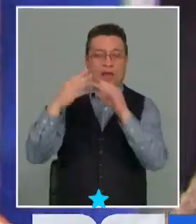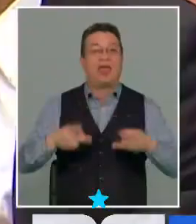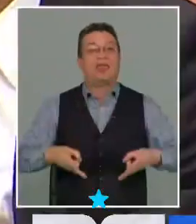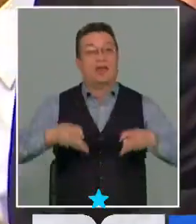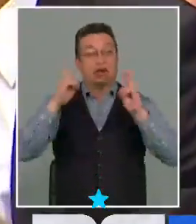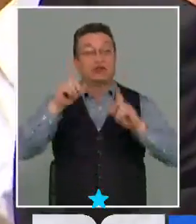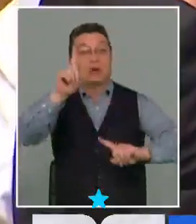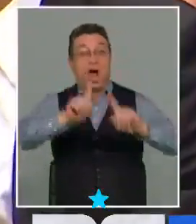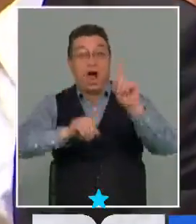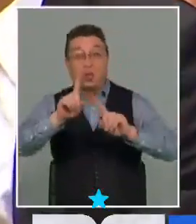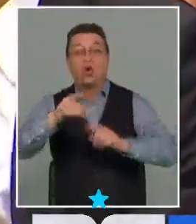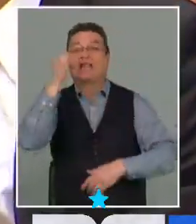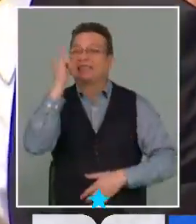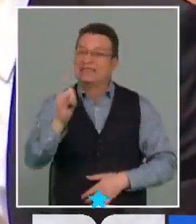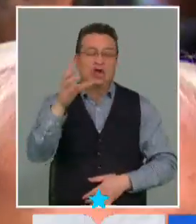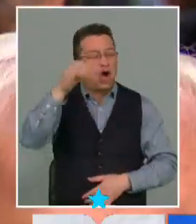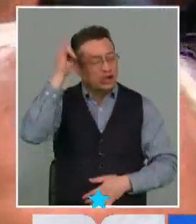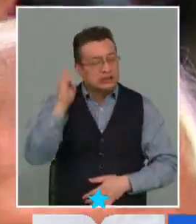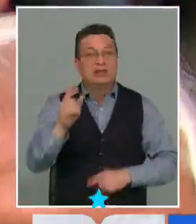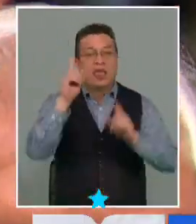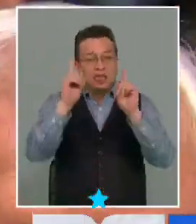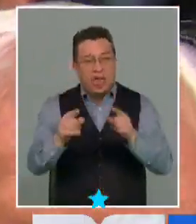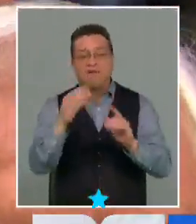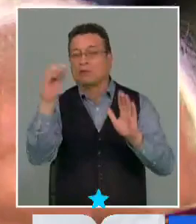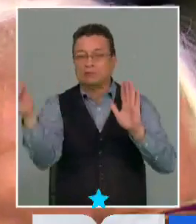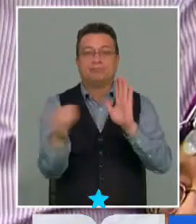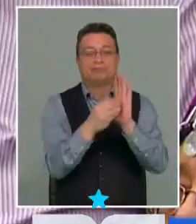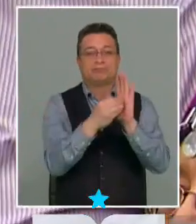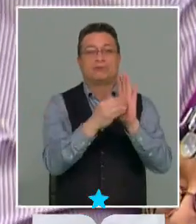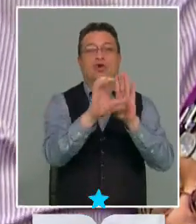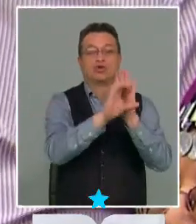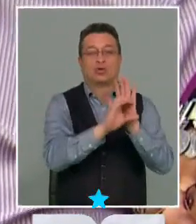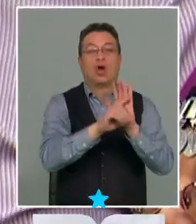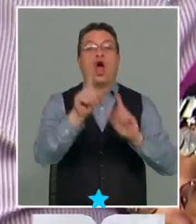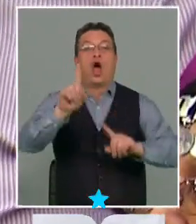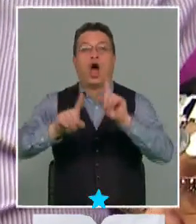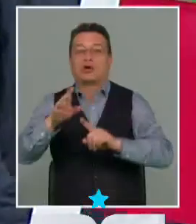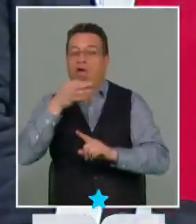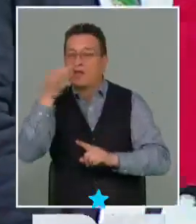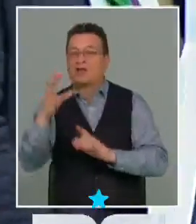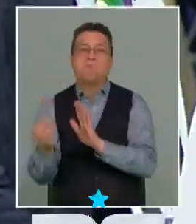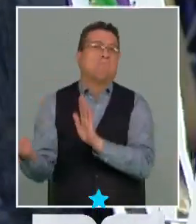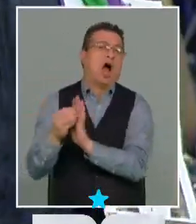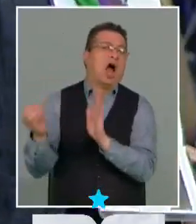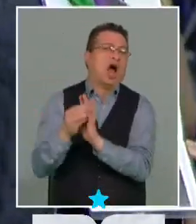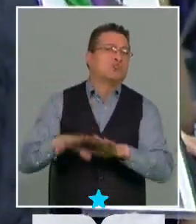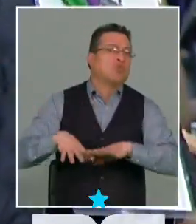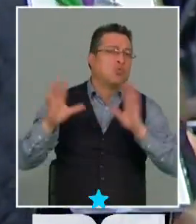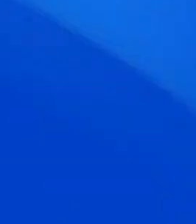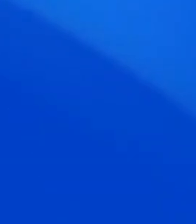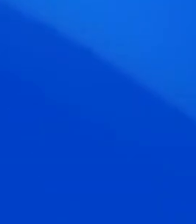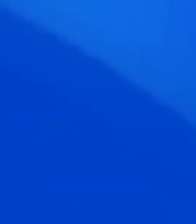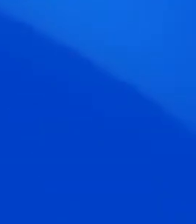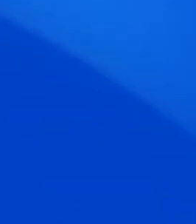que, para algunos, sí o sí debía ser parte de la propuesta, pero que otros aseguran fueron más allá de lo razonable.